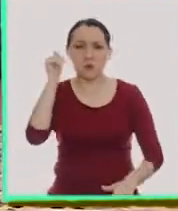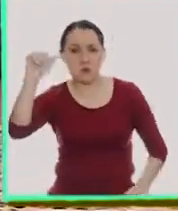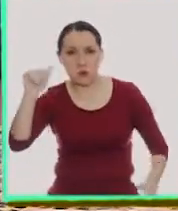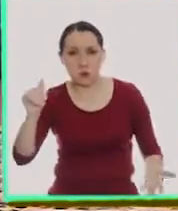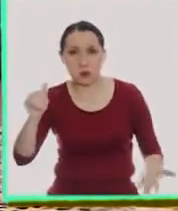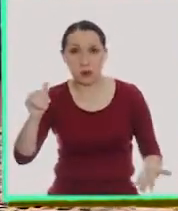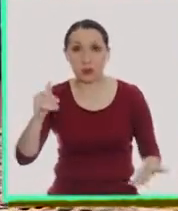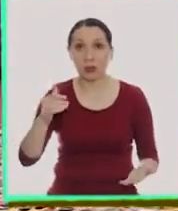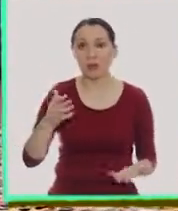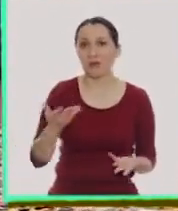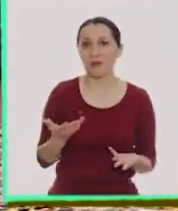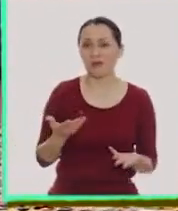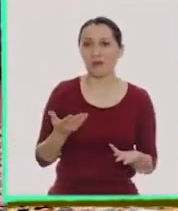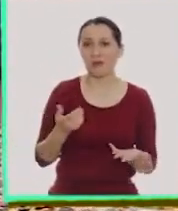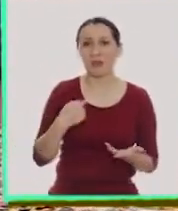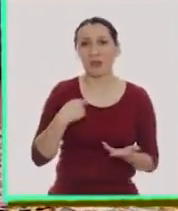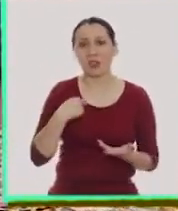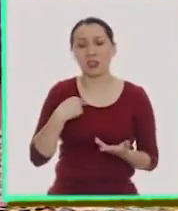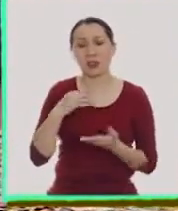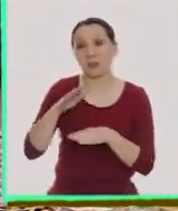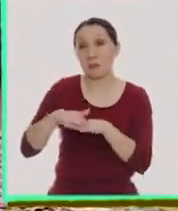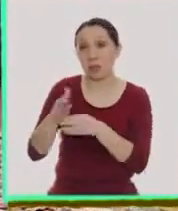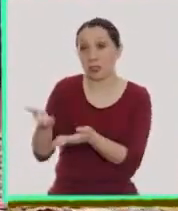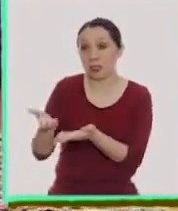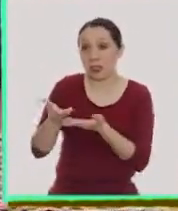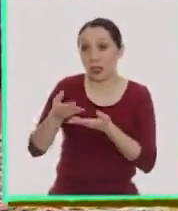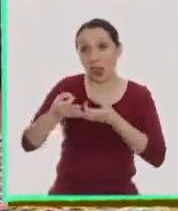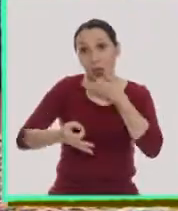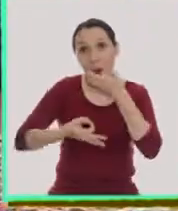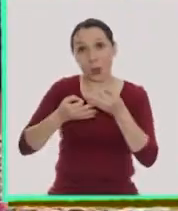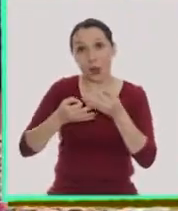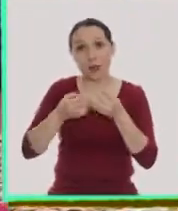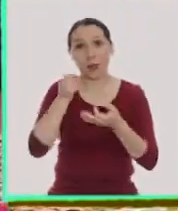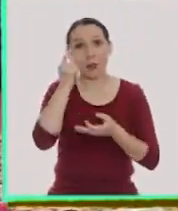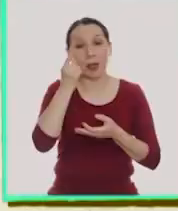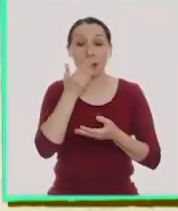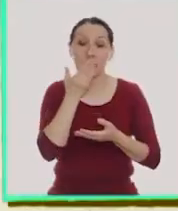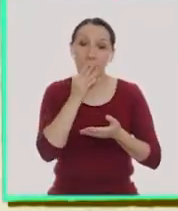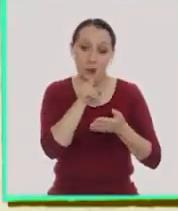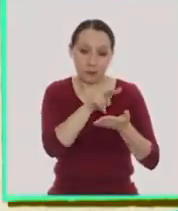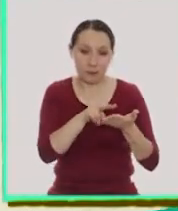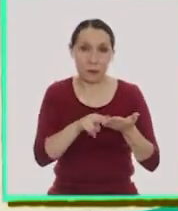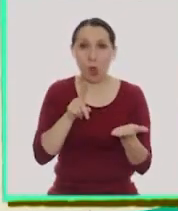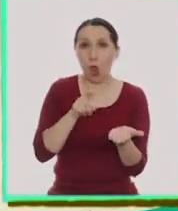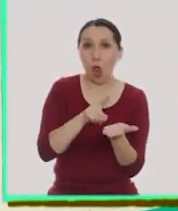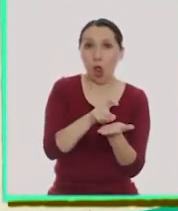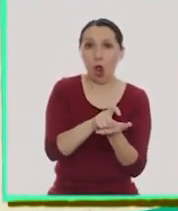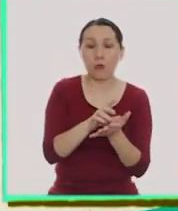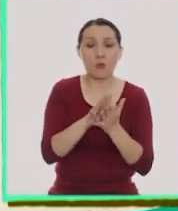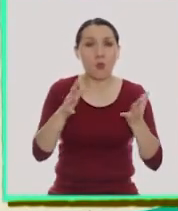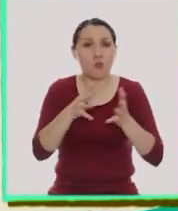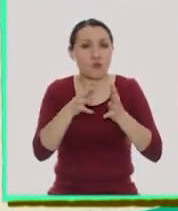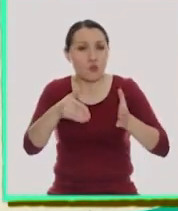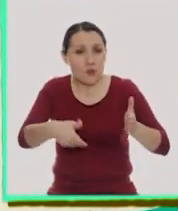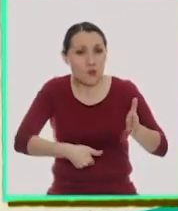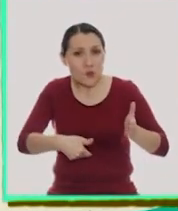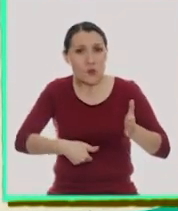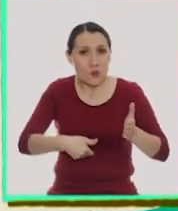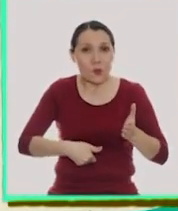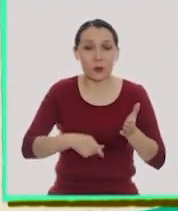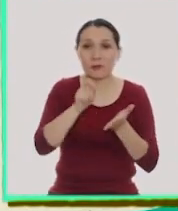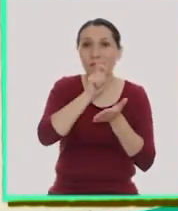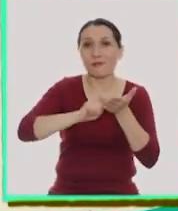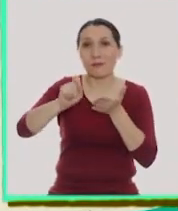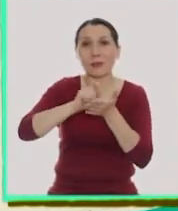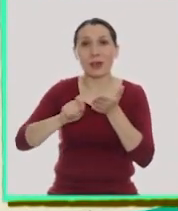Para ayudarme a comprender, me prestó este cuento. Se llama La oruga muy hambrienta